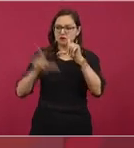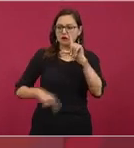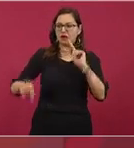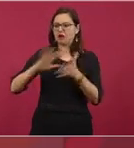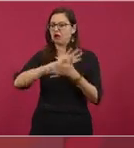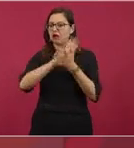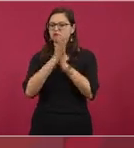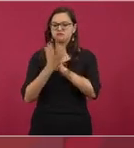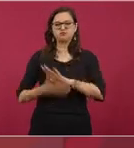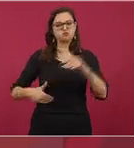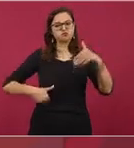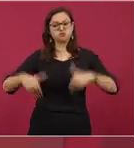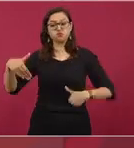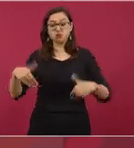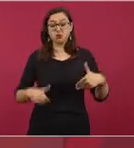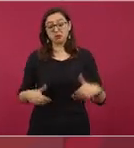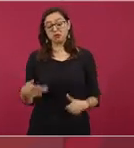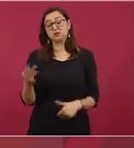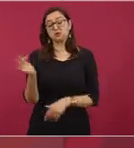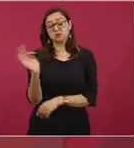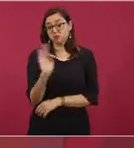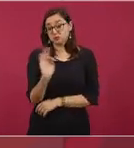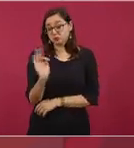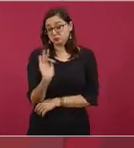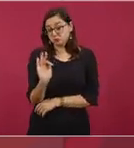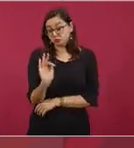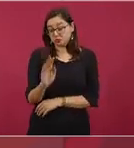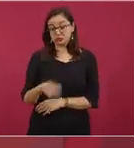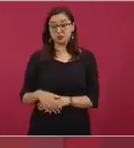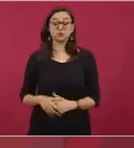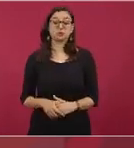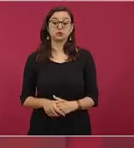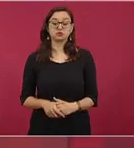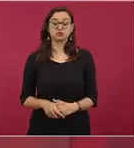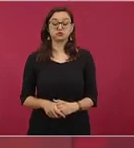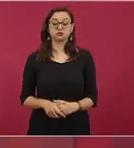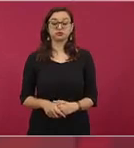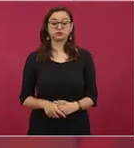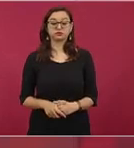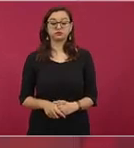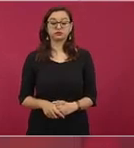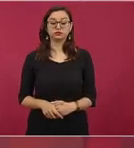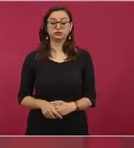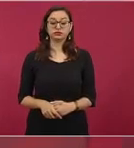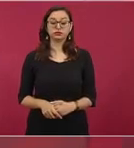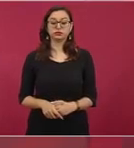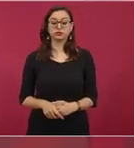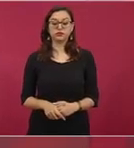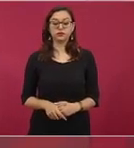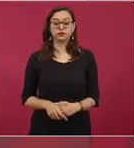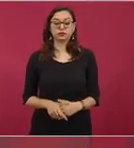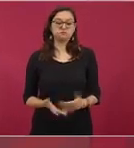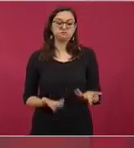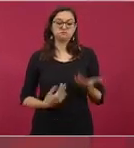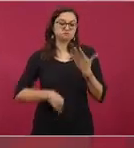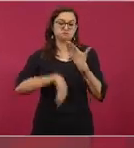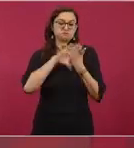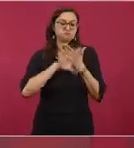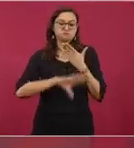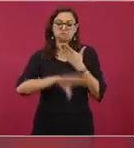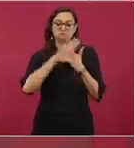son adversarios